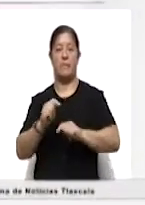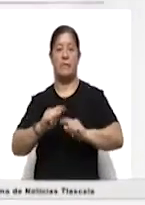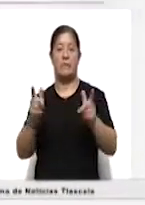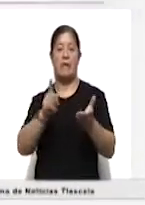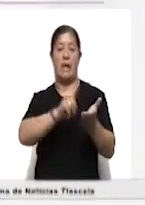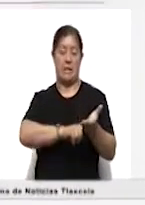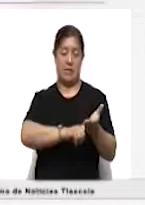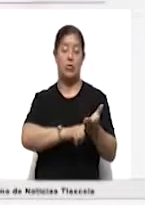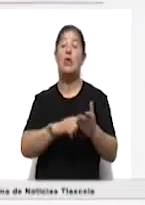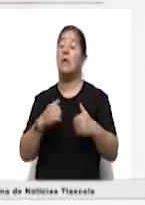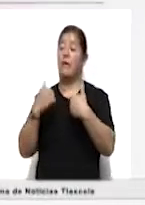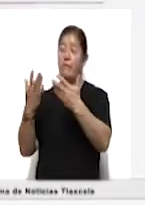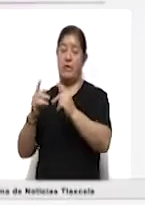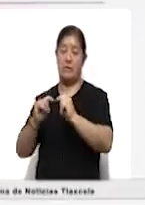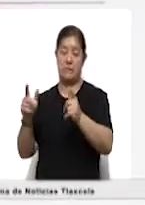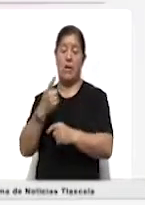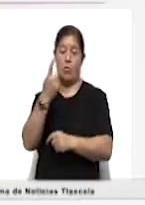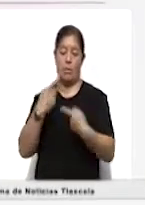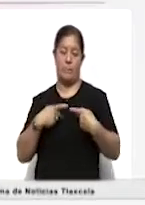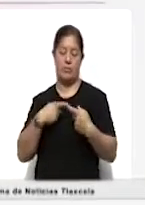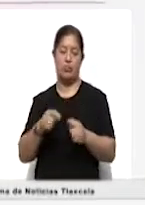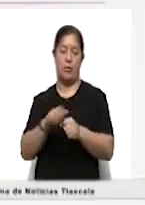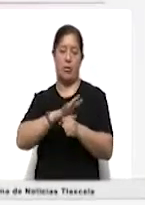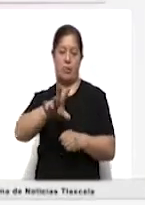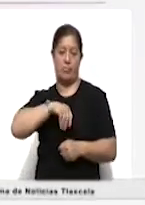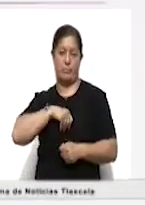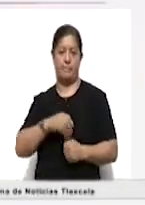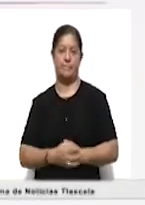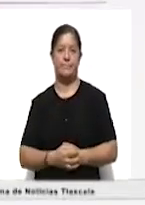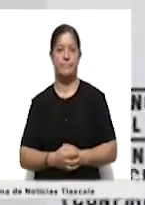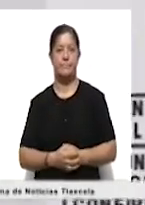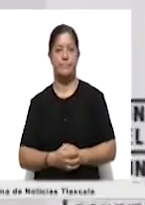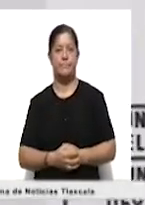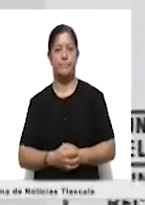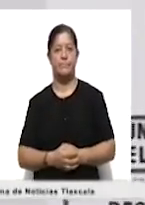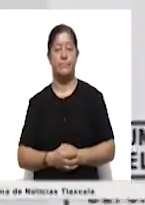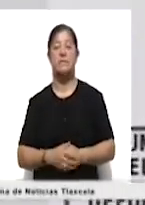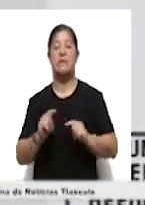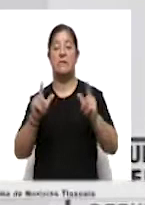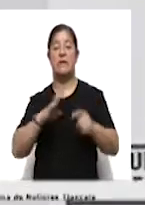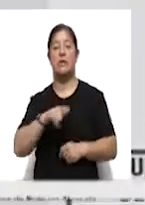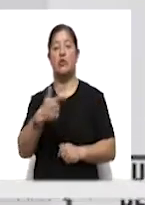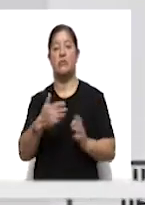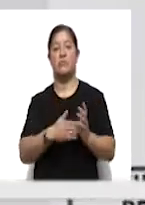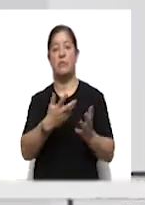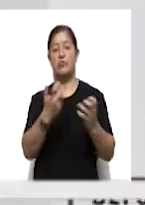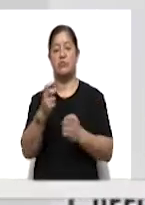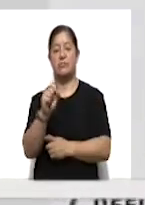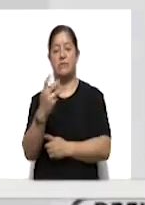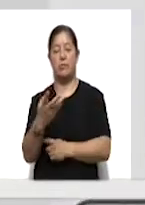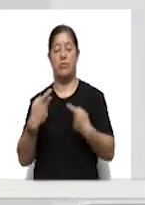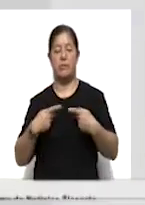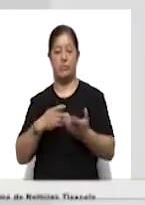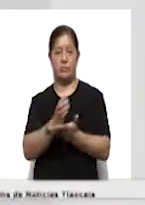COVID-19 de Tlaxcaltecas identificados en el Estado y uno en otra entidad. De esta manera, el Estado registra doce mil